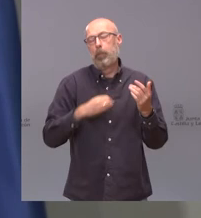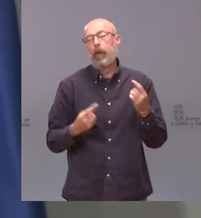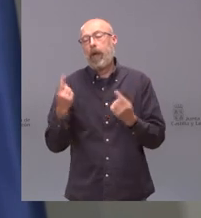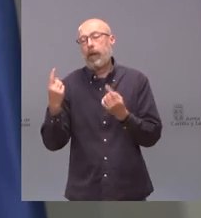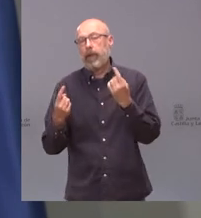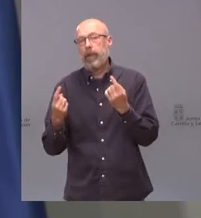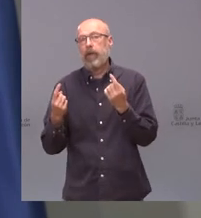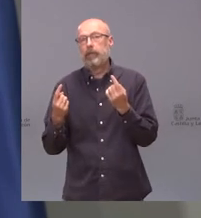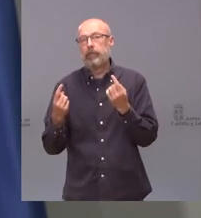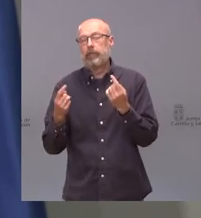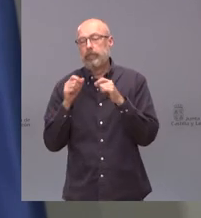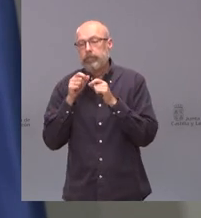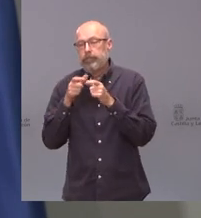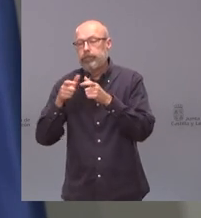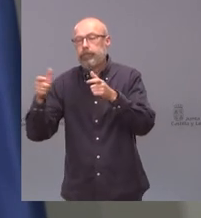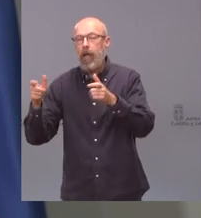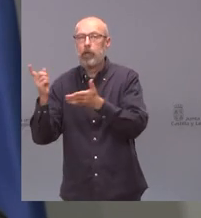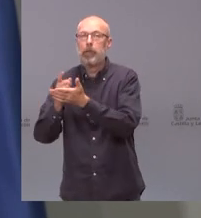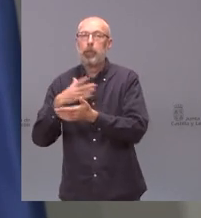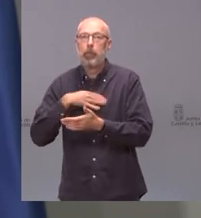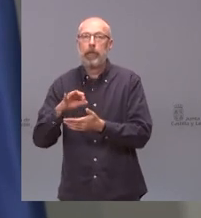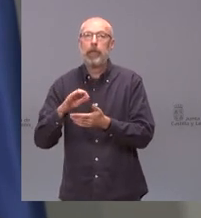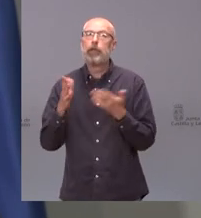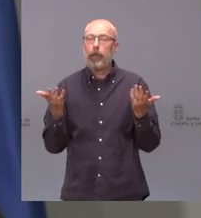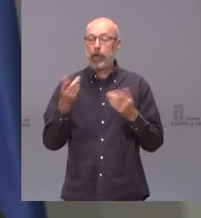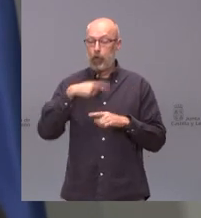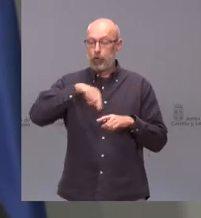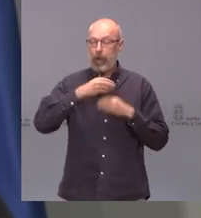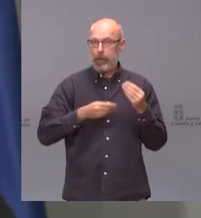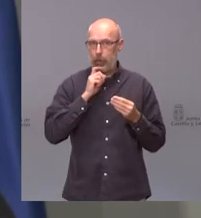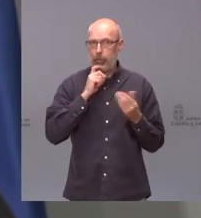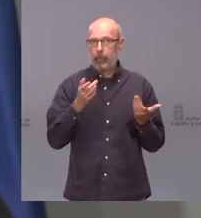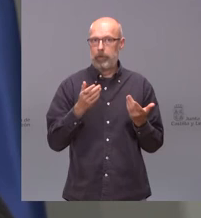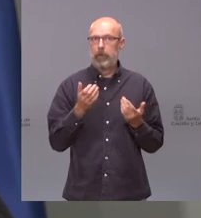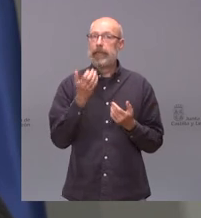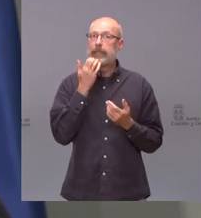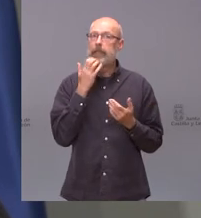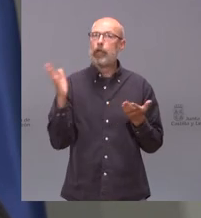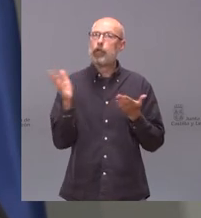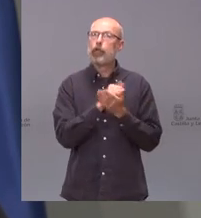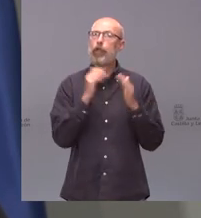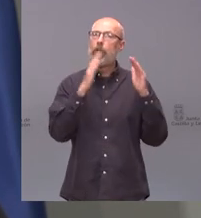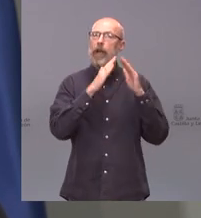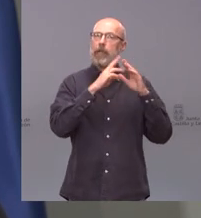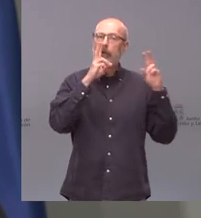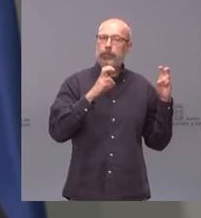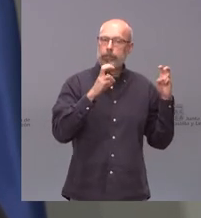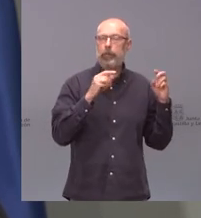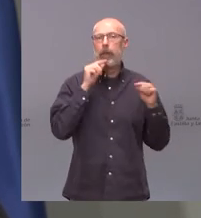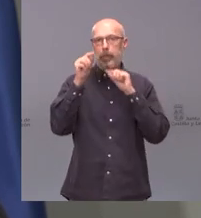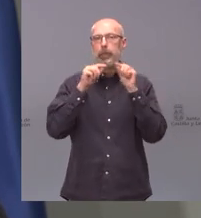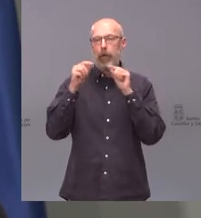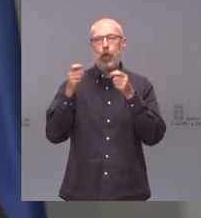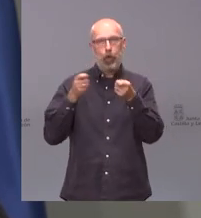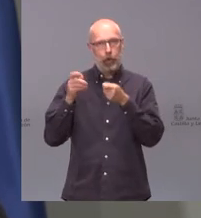la incidencia es decir ¿qué hacemos nosotros? si todo el mundo se mete en casa baja la incidencia y a